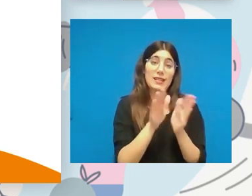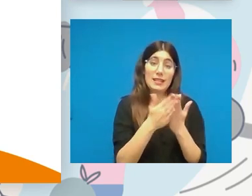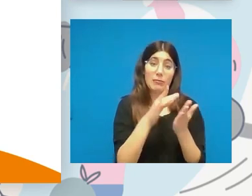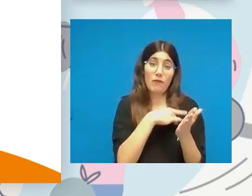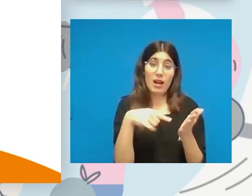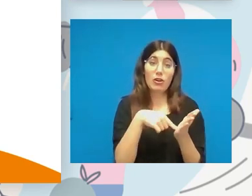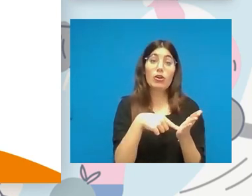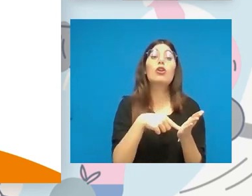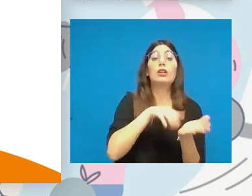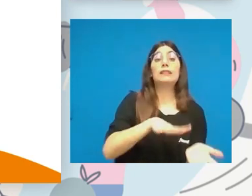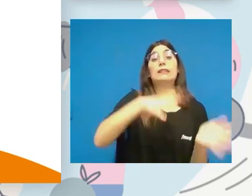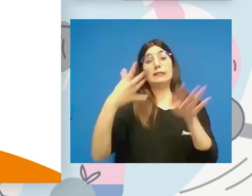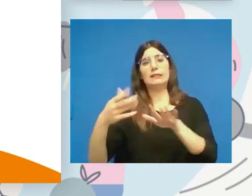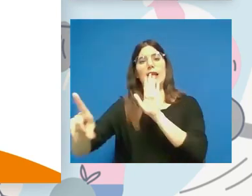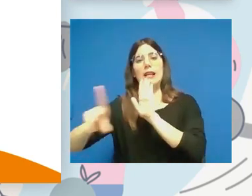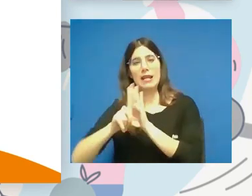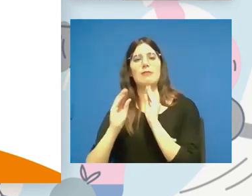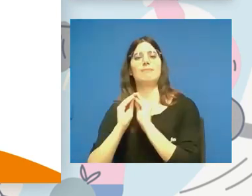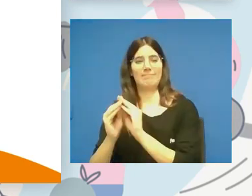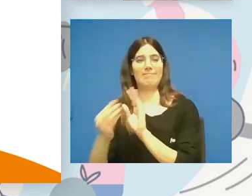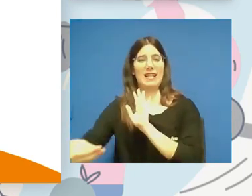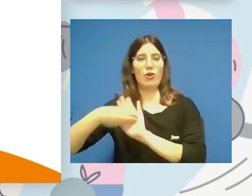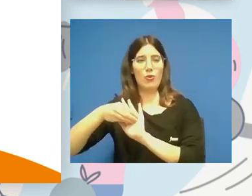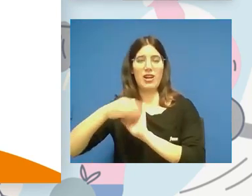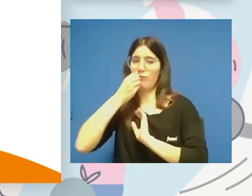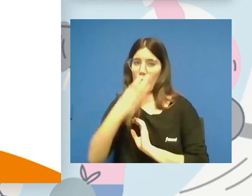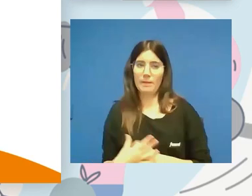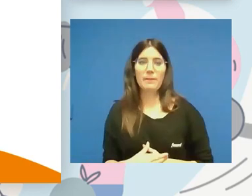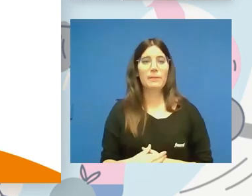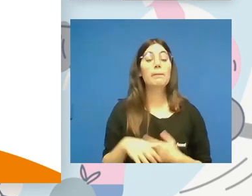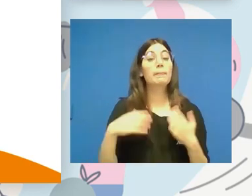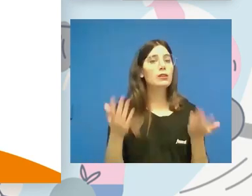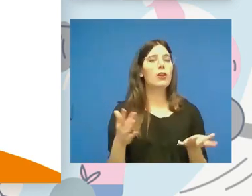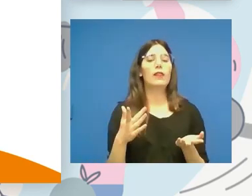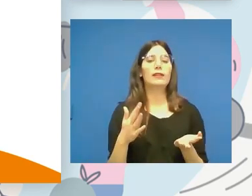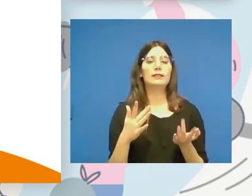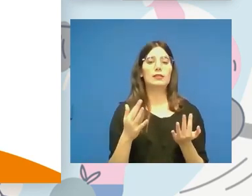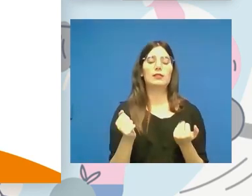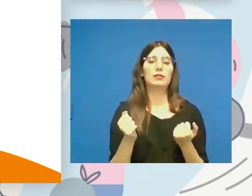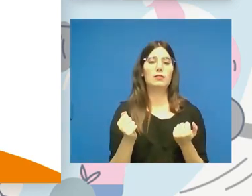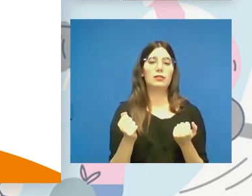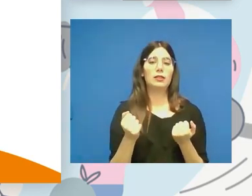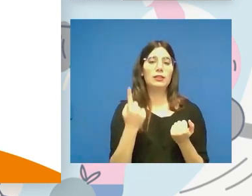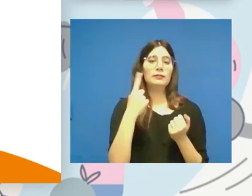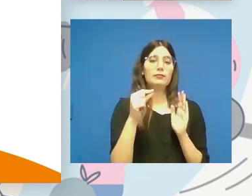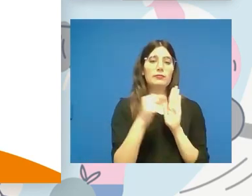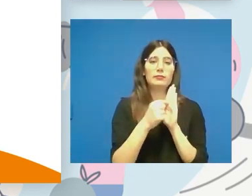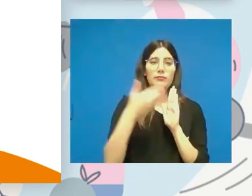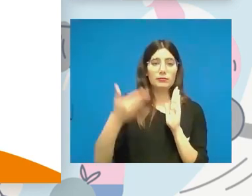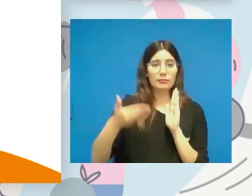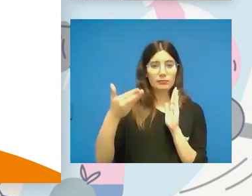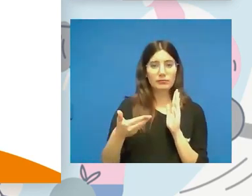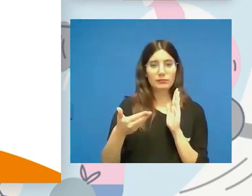han sido recogidas en la elaboración de la ley. Uno de los puntos importantes de